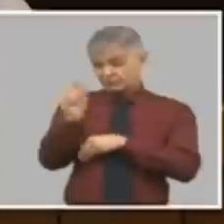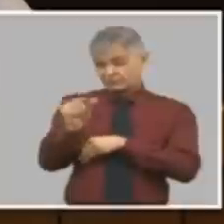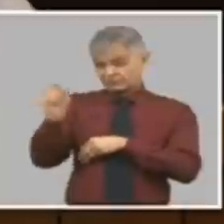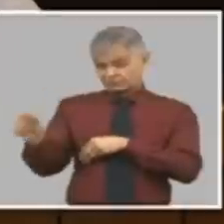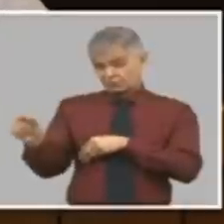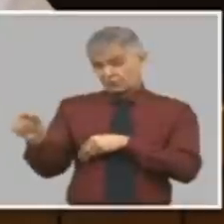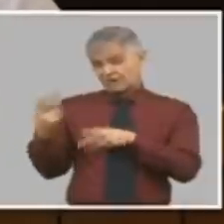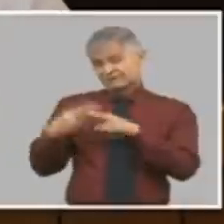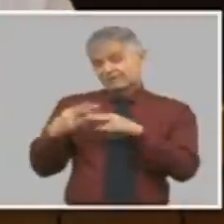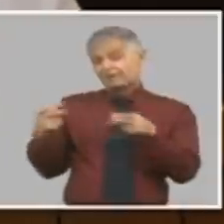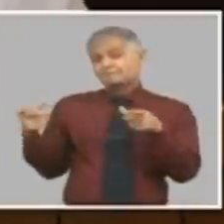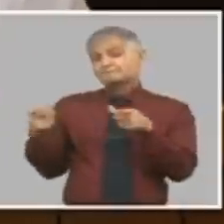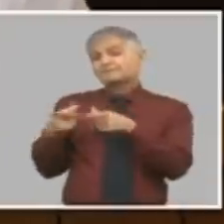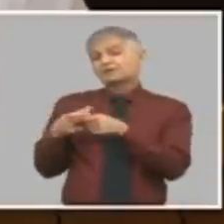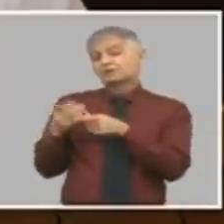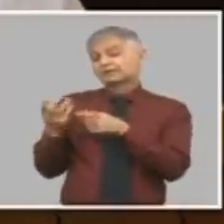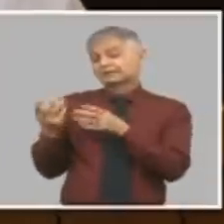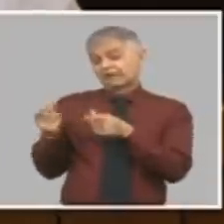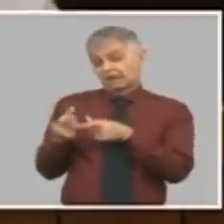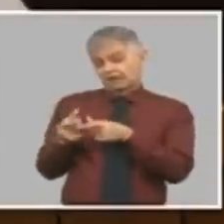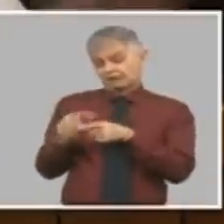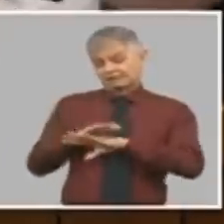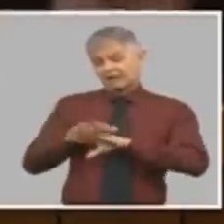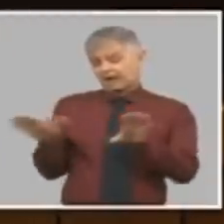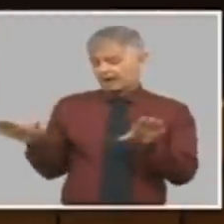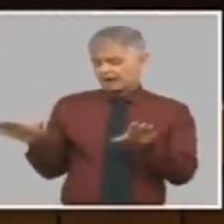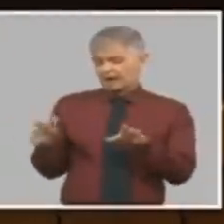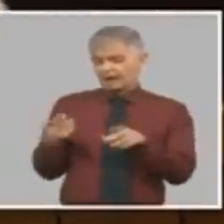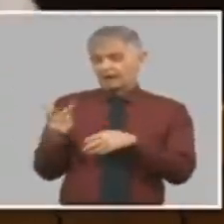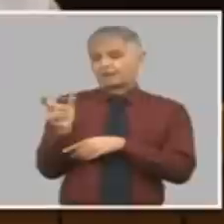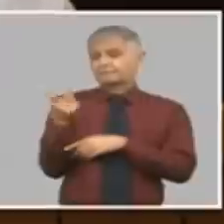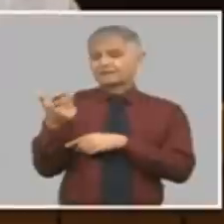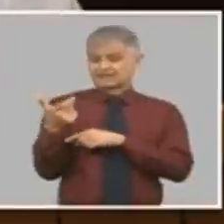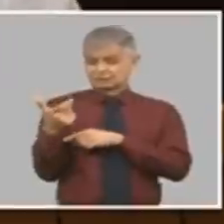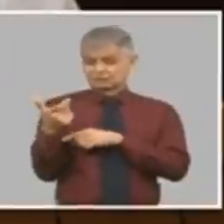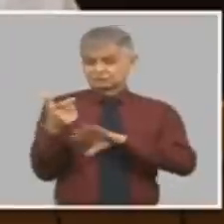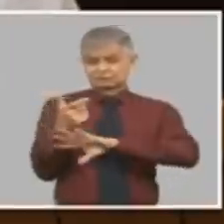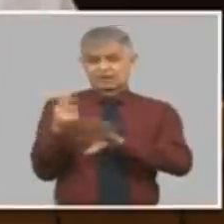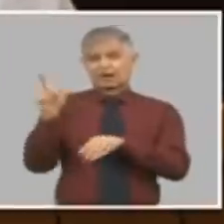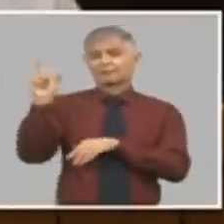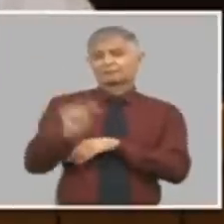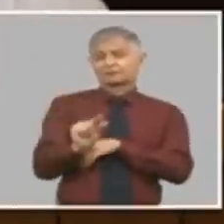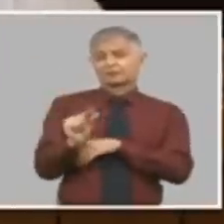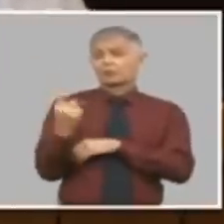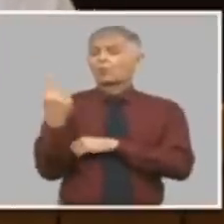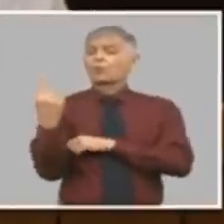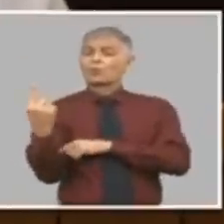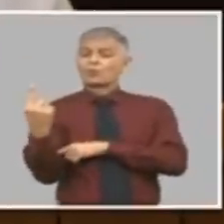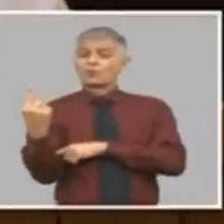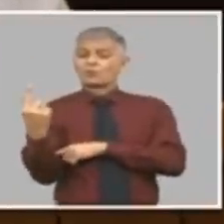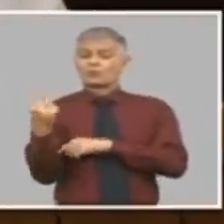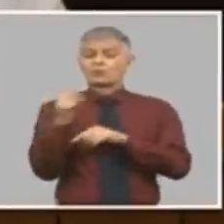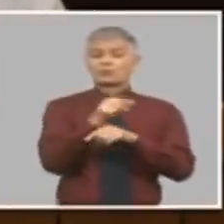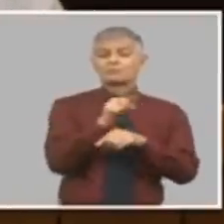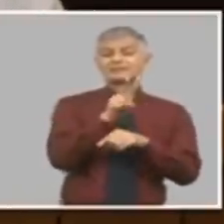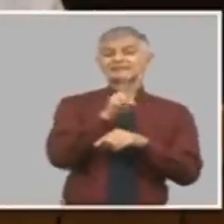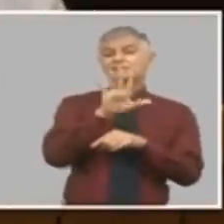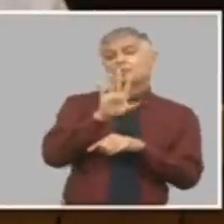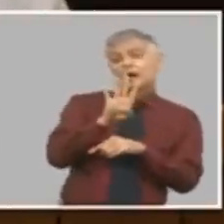minorista ya el peso se devaluó uno por veinticuatro o uno por veinticinco